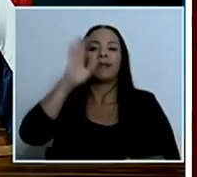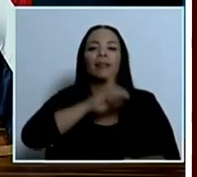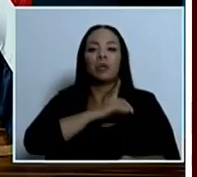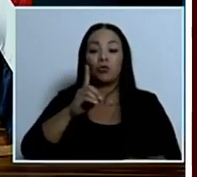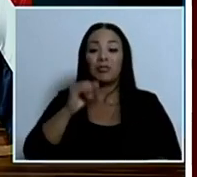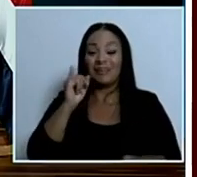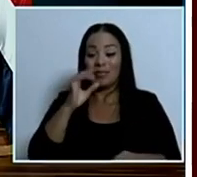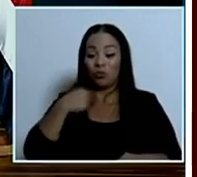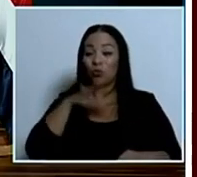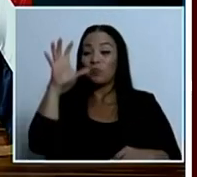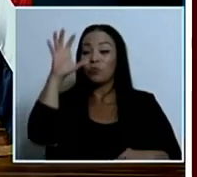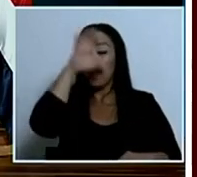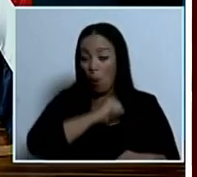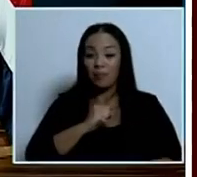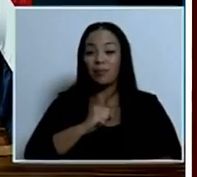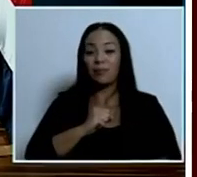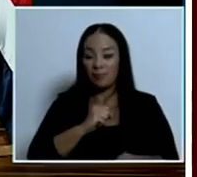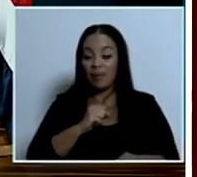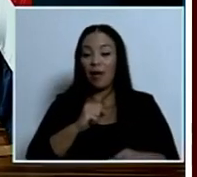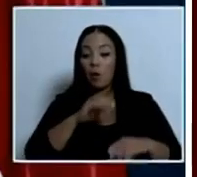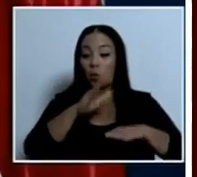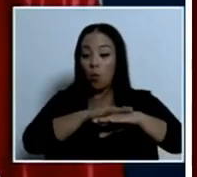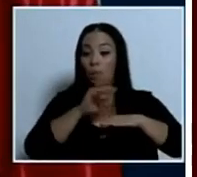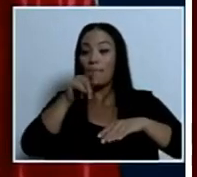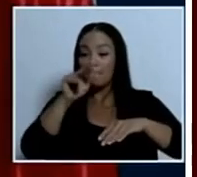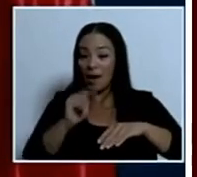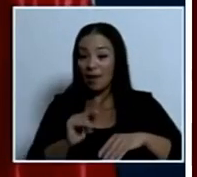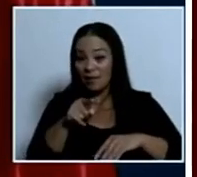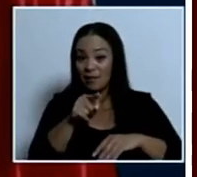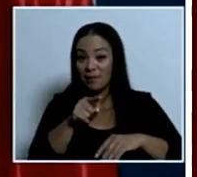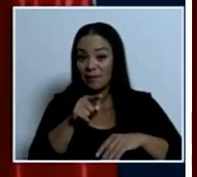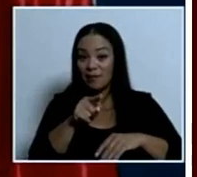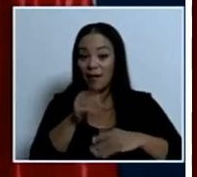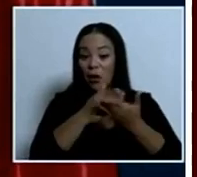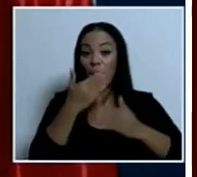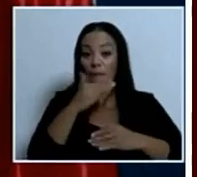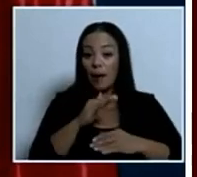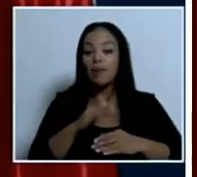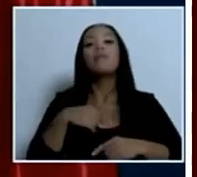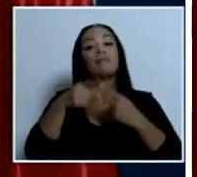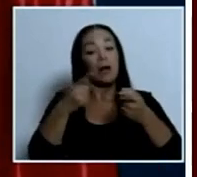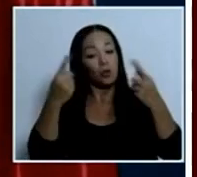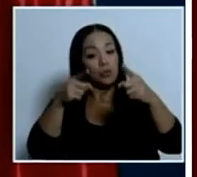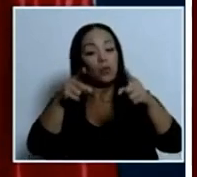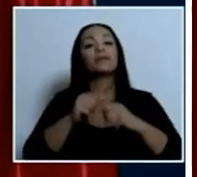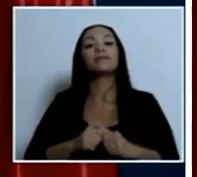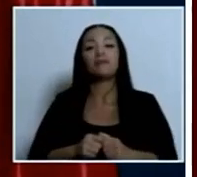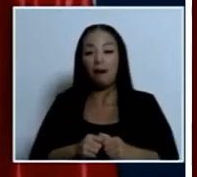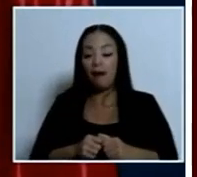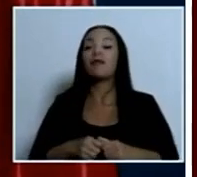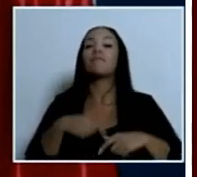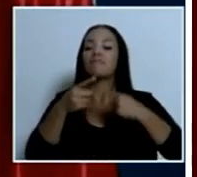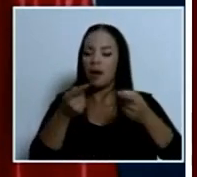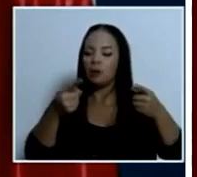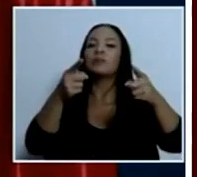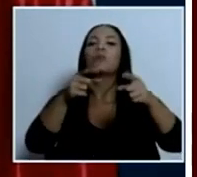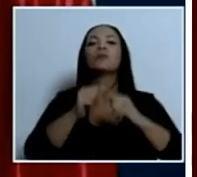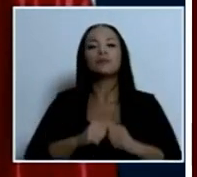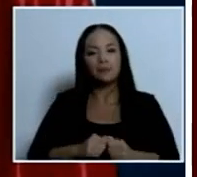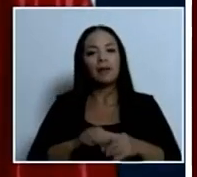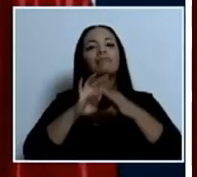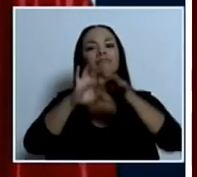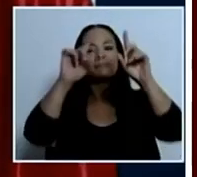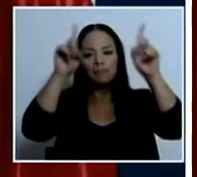negligencia en el PANI yo no estoy diciendo nada va a haber consecuencia va a haber consecuencia dentro del marco de la ley